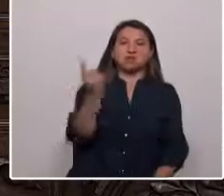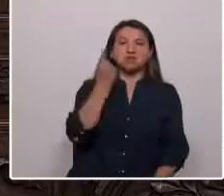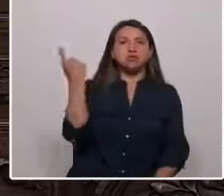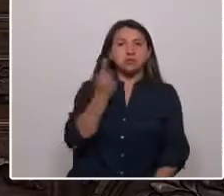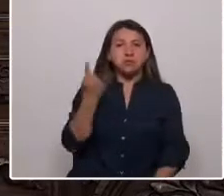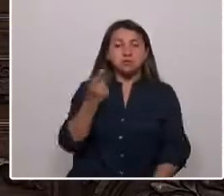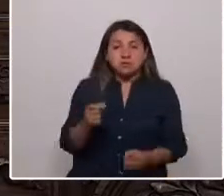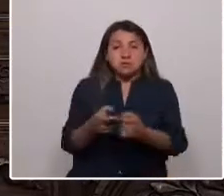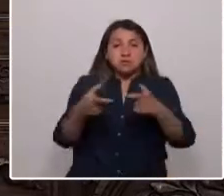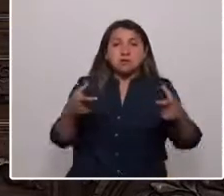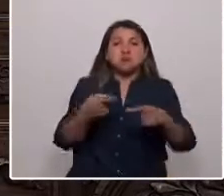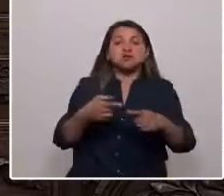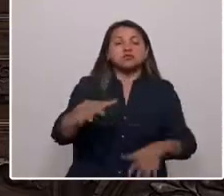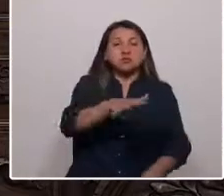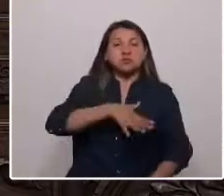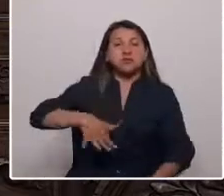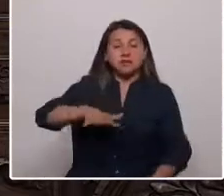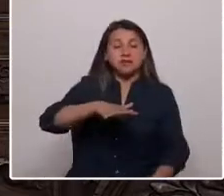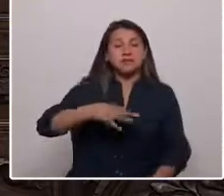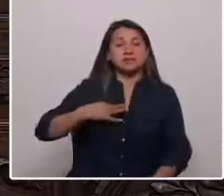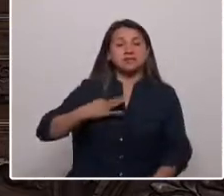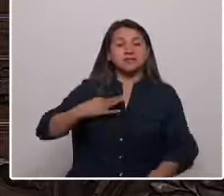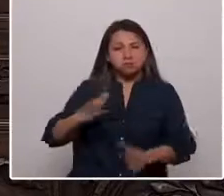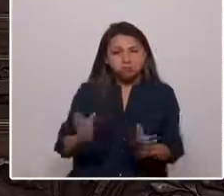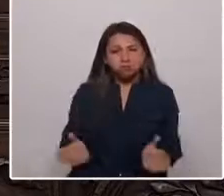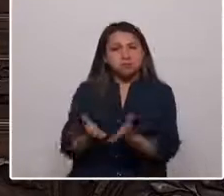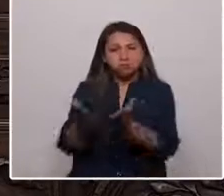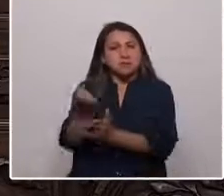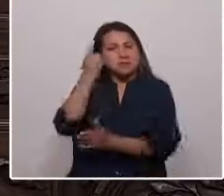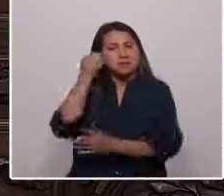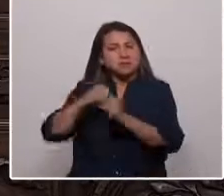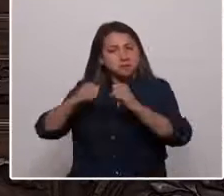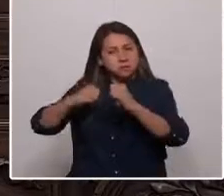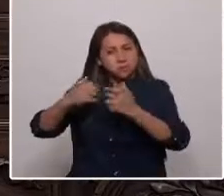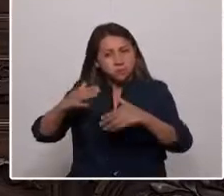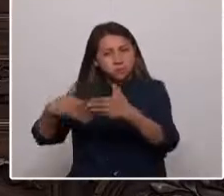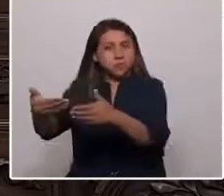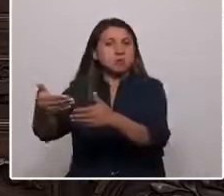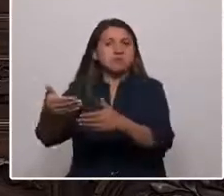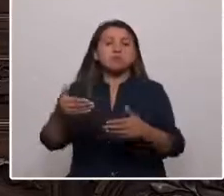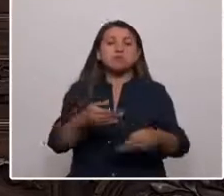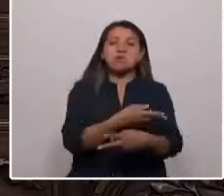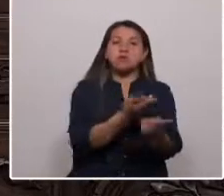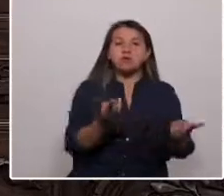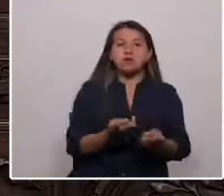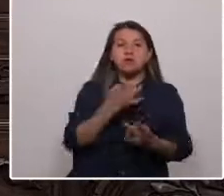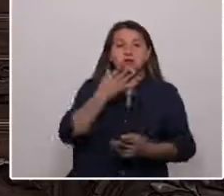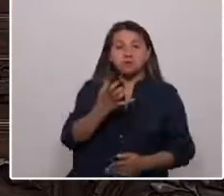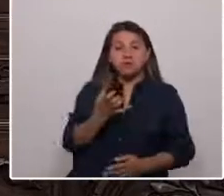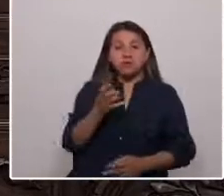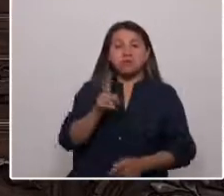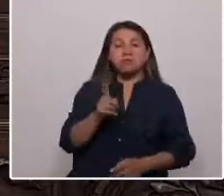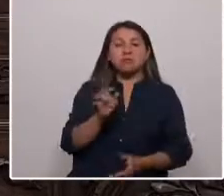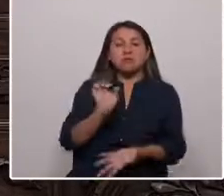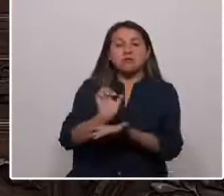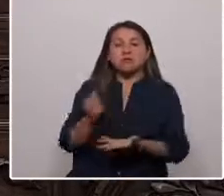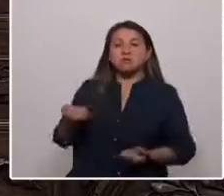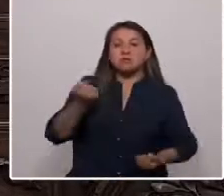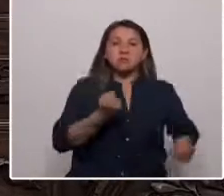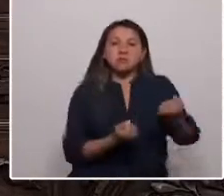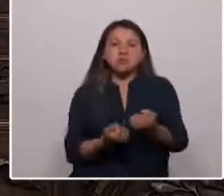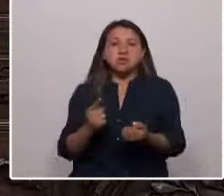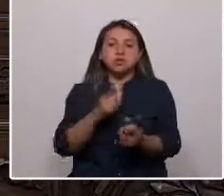potencie a la sociedad civil porque la entiende como motor de lo público. Hagámoslo desde un Estado colaborativo, no paternalista ni